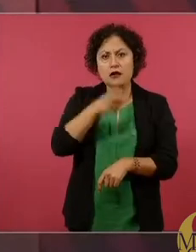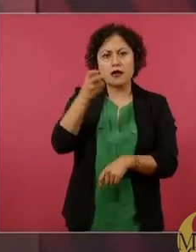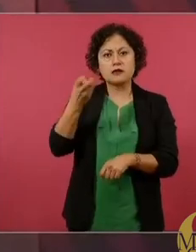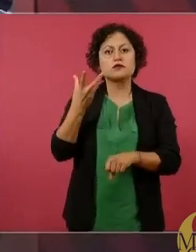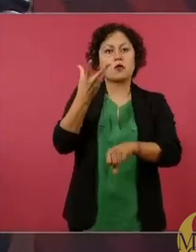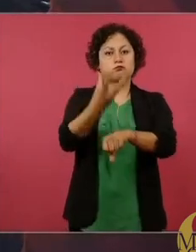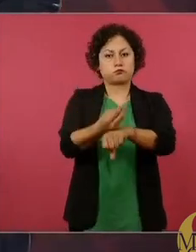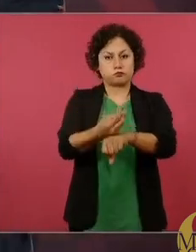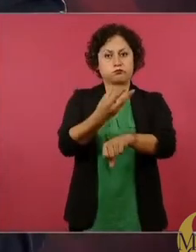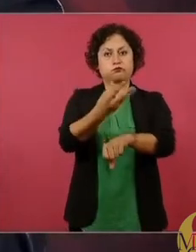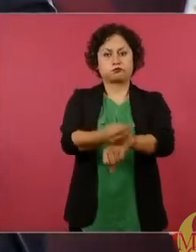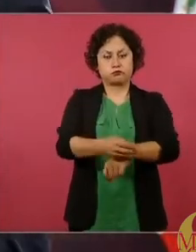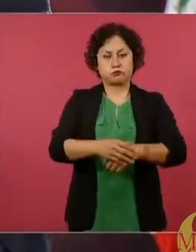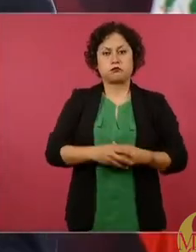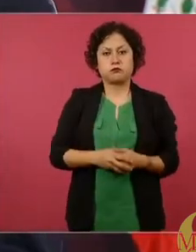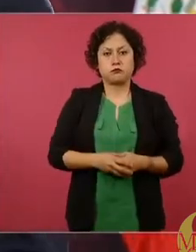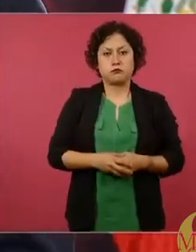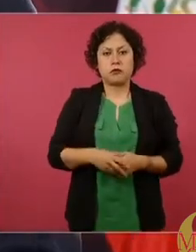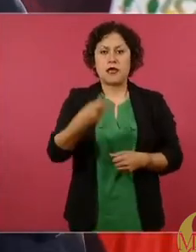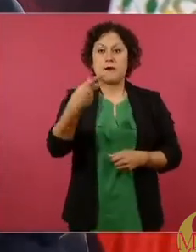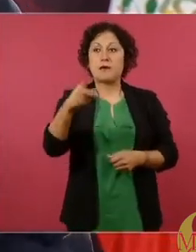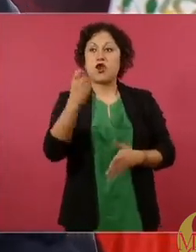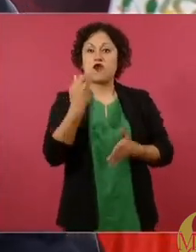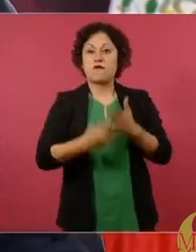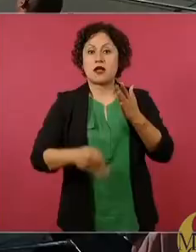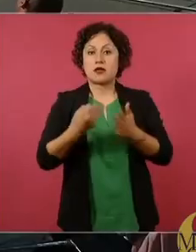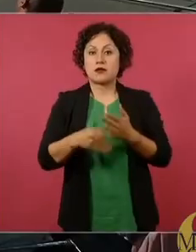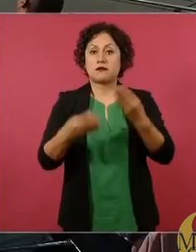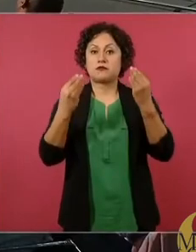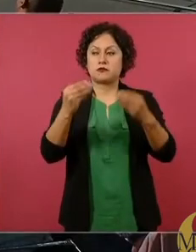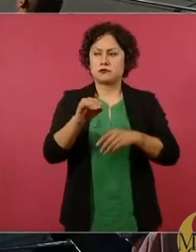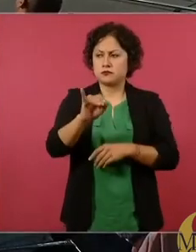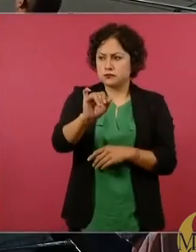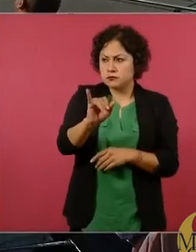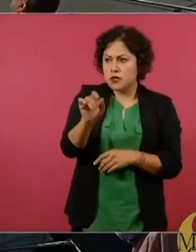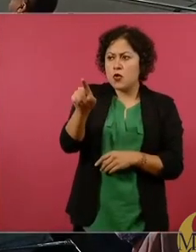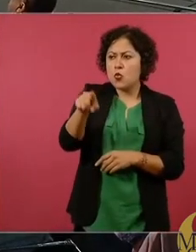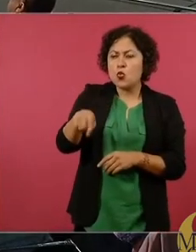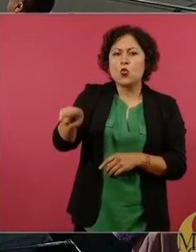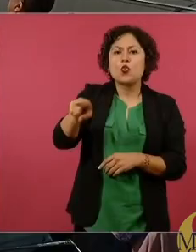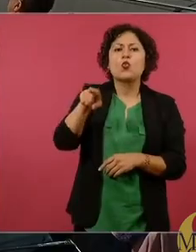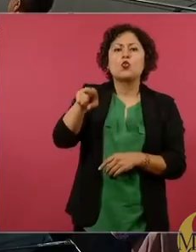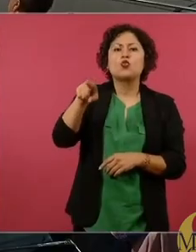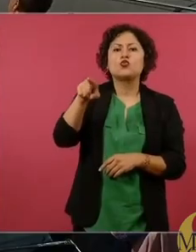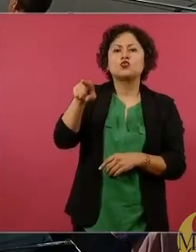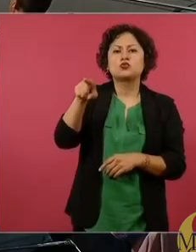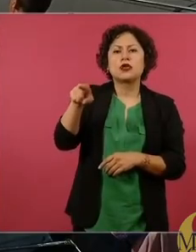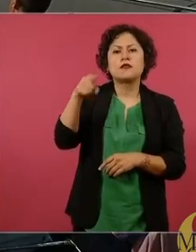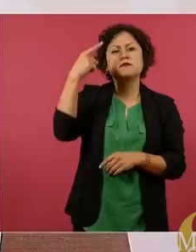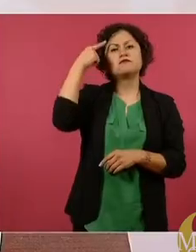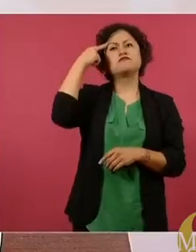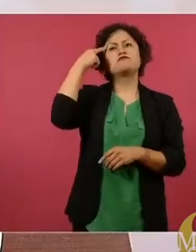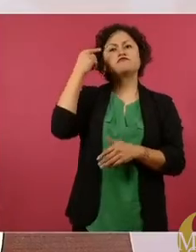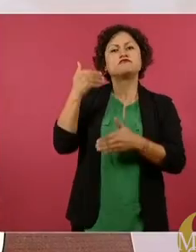Ustedes tienen una concepción más avanzada.